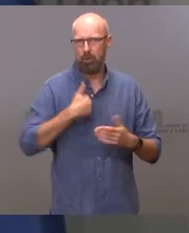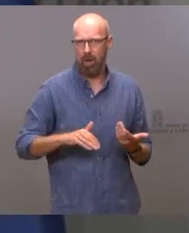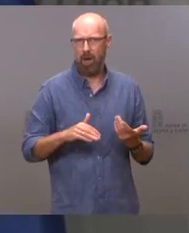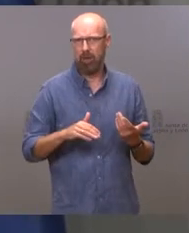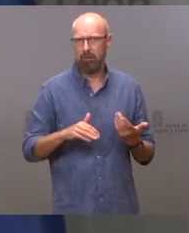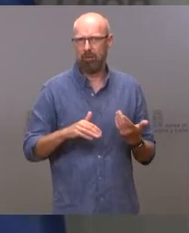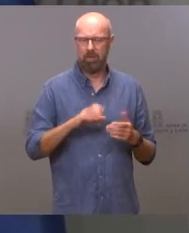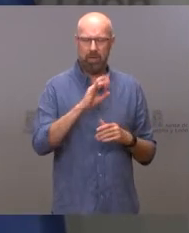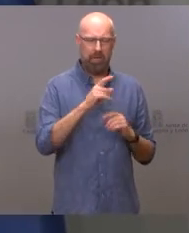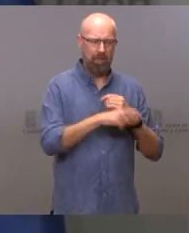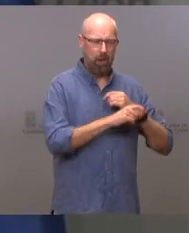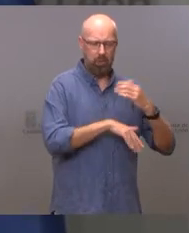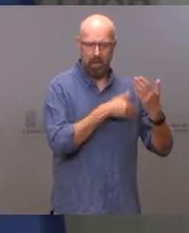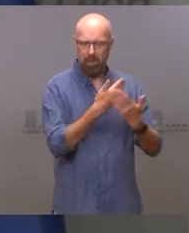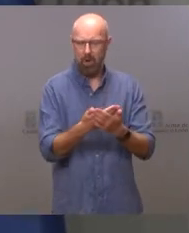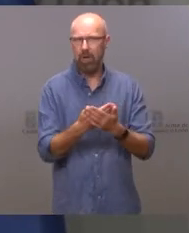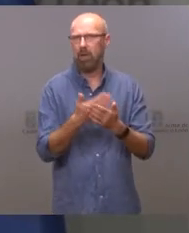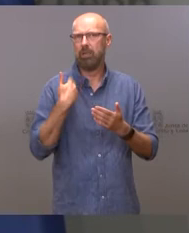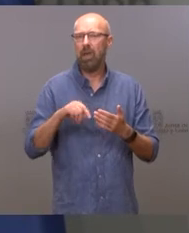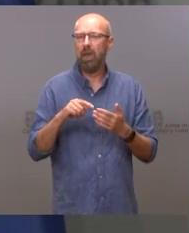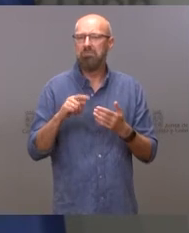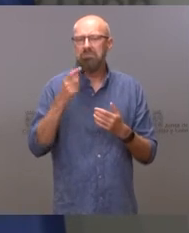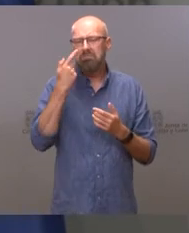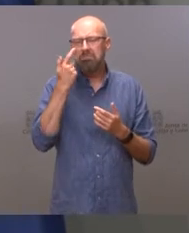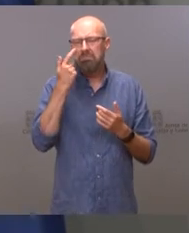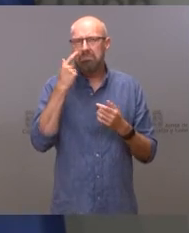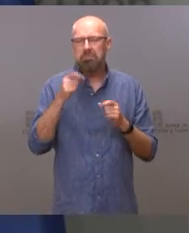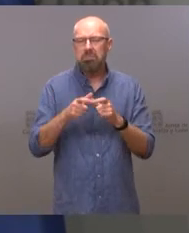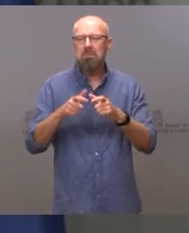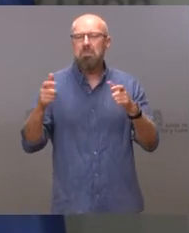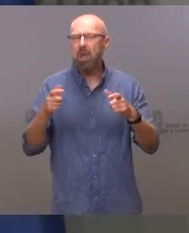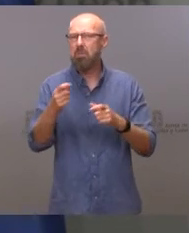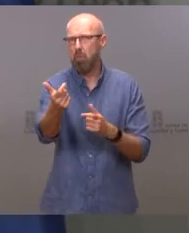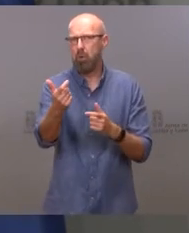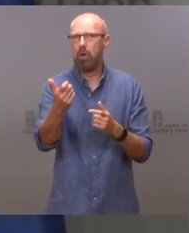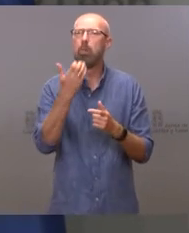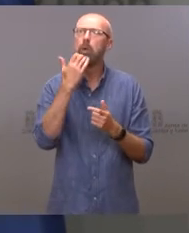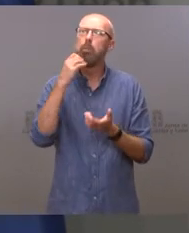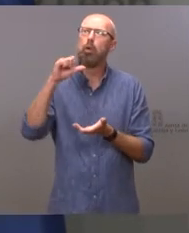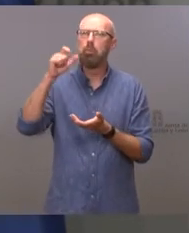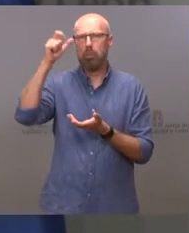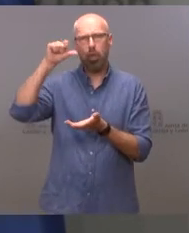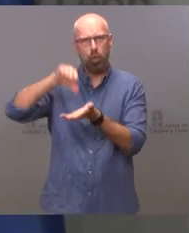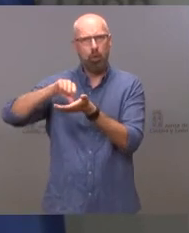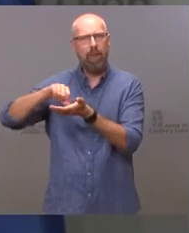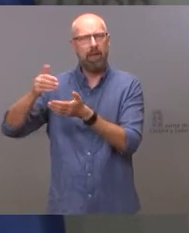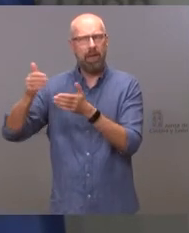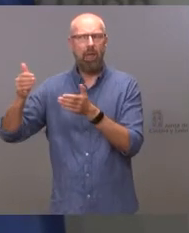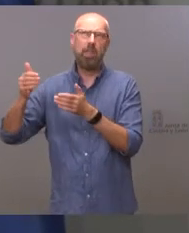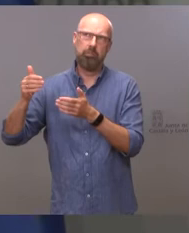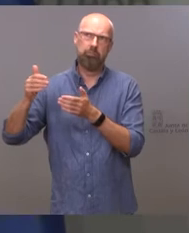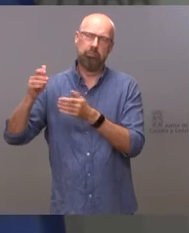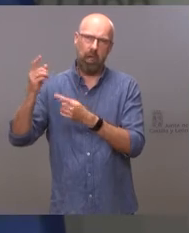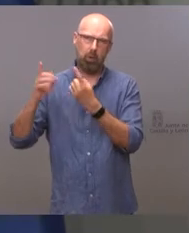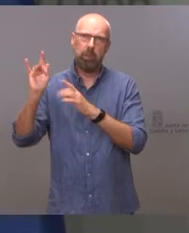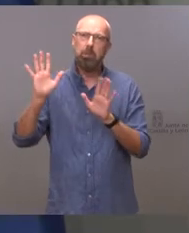agosto y el impacto que hemos visto es escaso. Es verdad que hay algunas grandes capitales en las cuales no ha pasado ese tiempo, pero lo que hemos visto en el conjunto, en